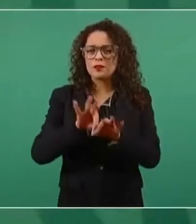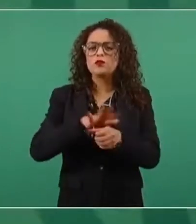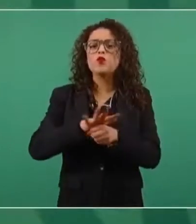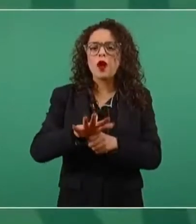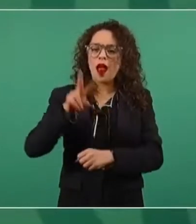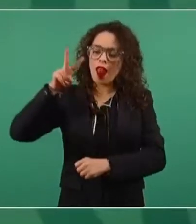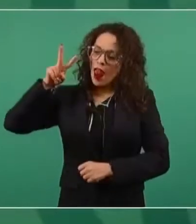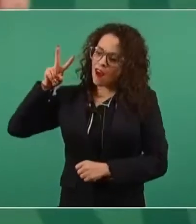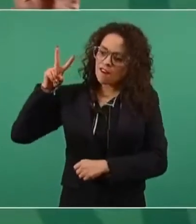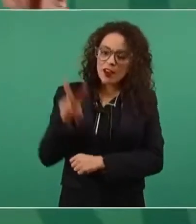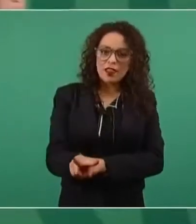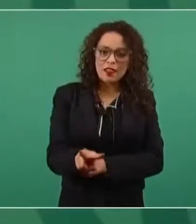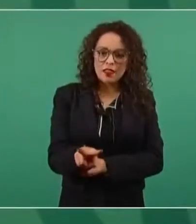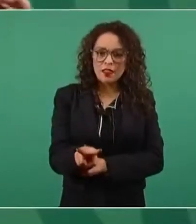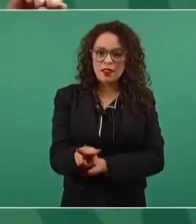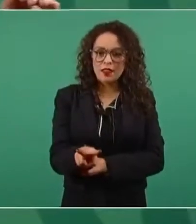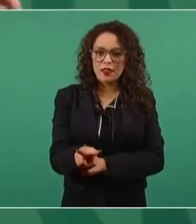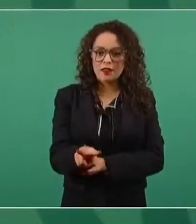ser equilibrada,